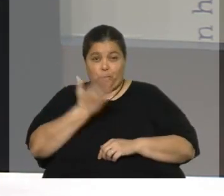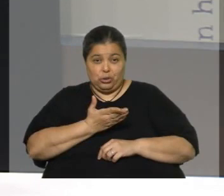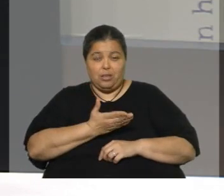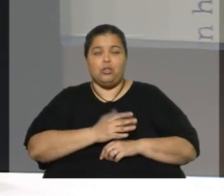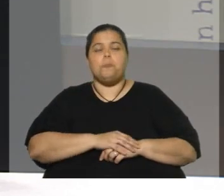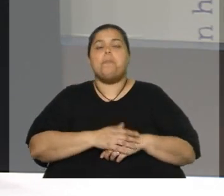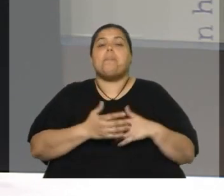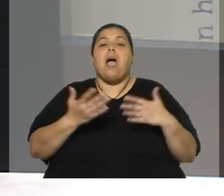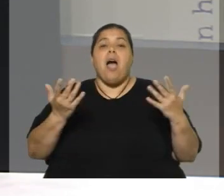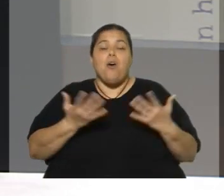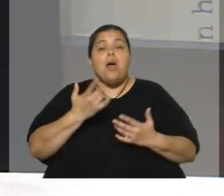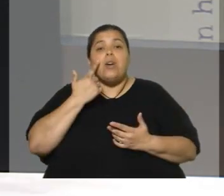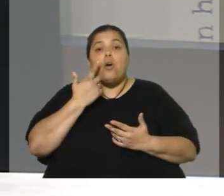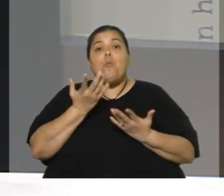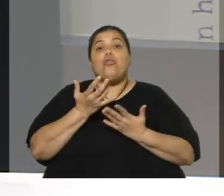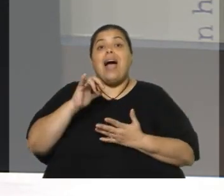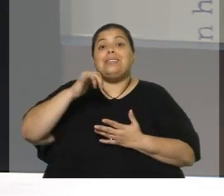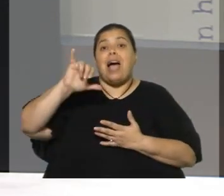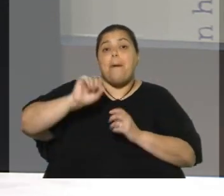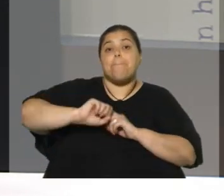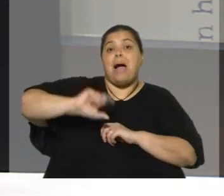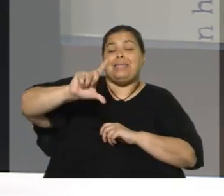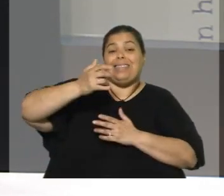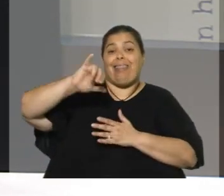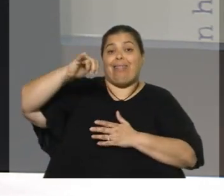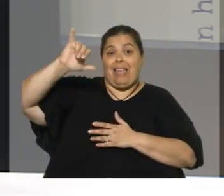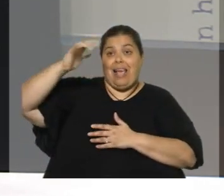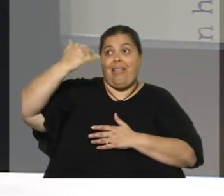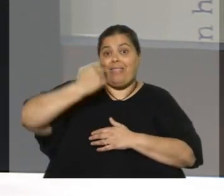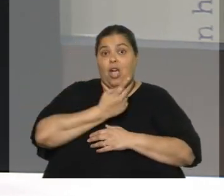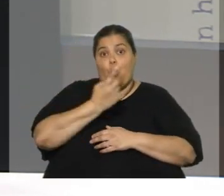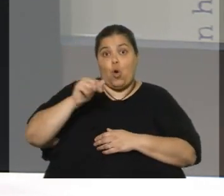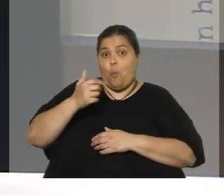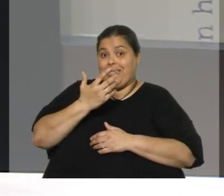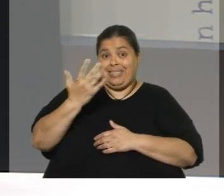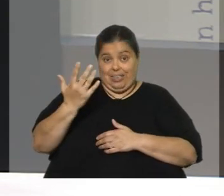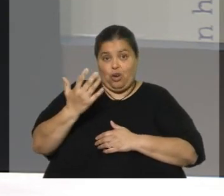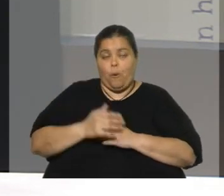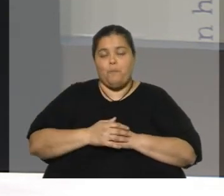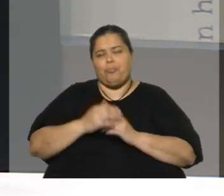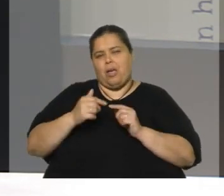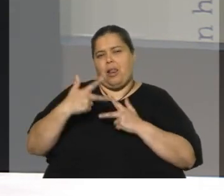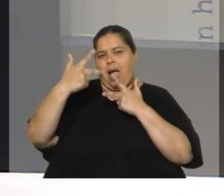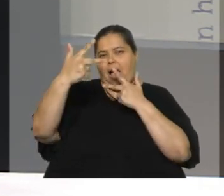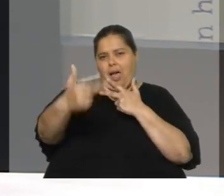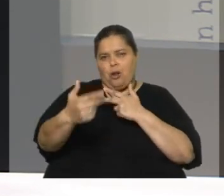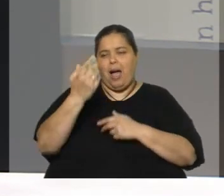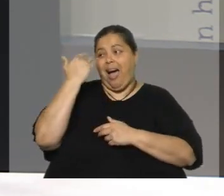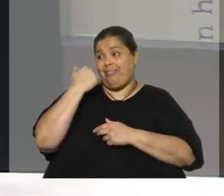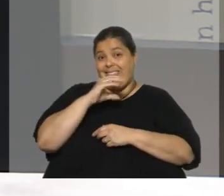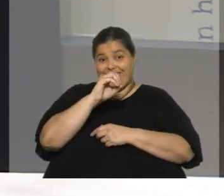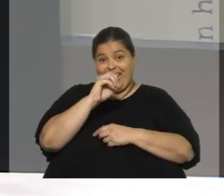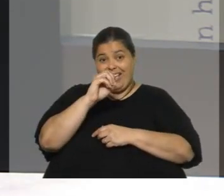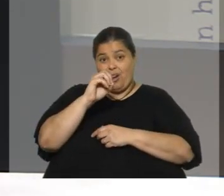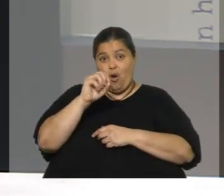pasado en estos meses. Pero la suba de la tasa de interés que pasó de 1,5%, la de largo plazo, la de la reserva federal pasó de 0 a